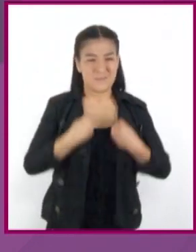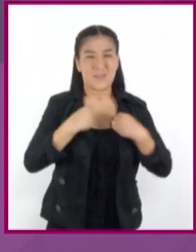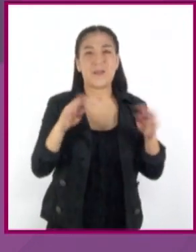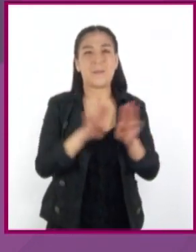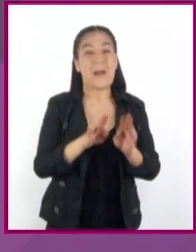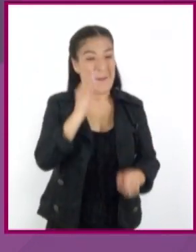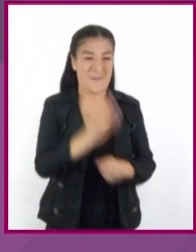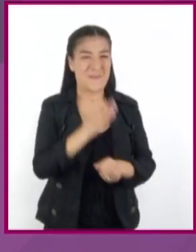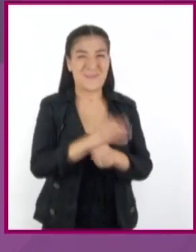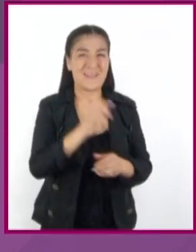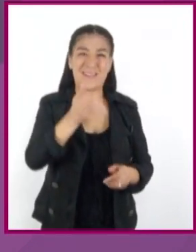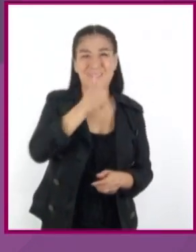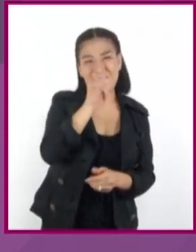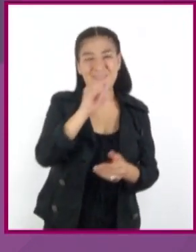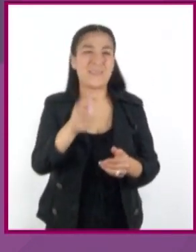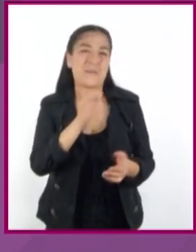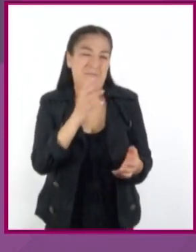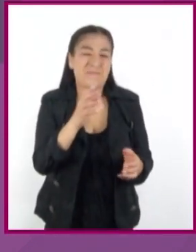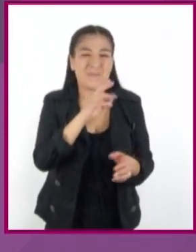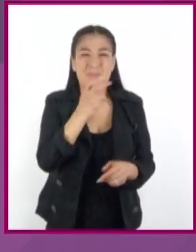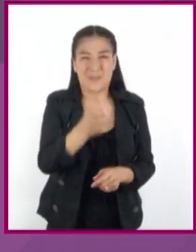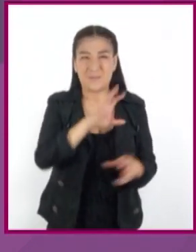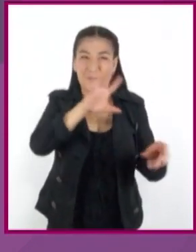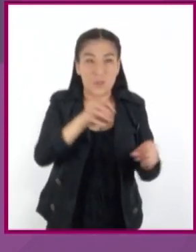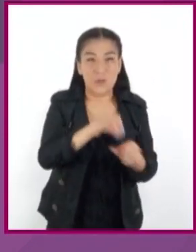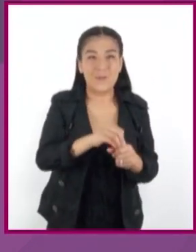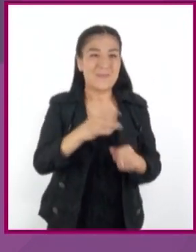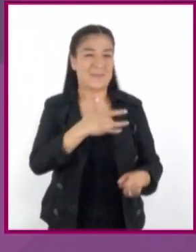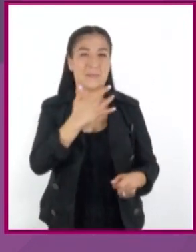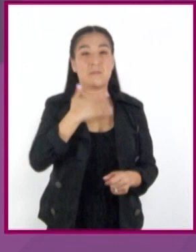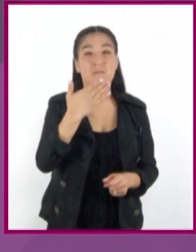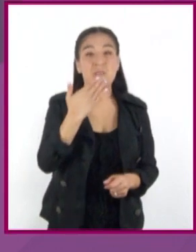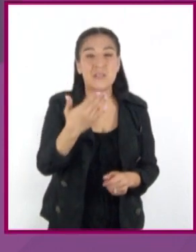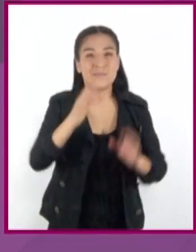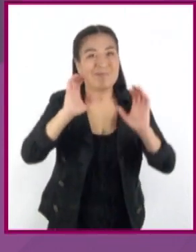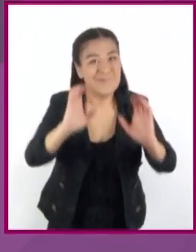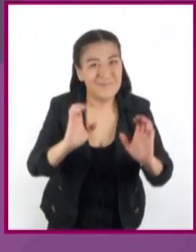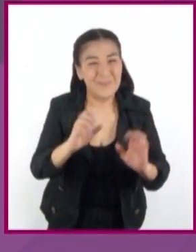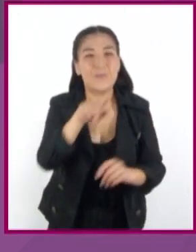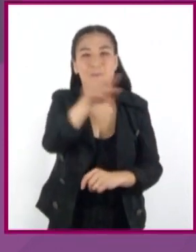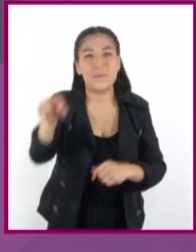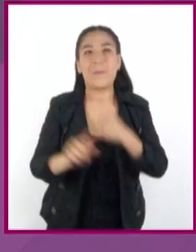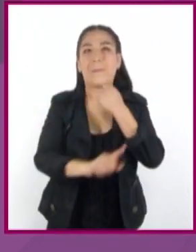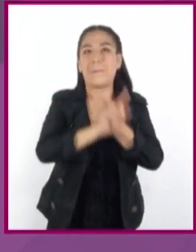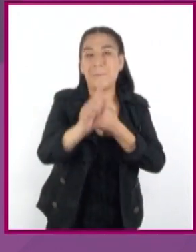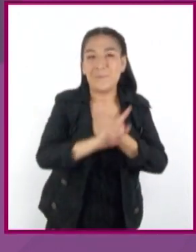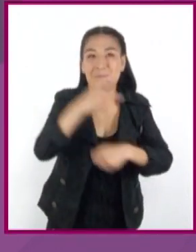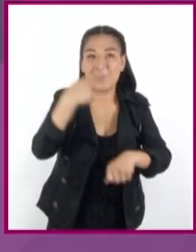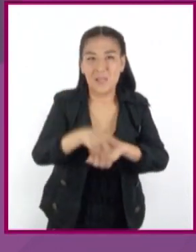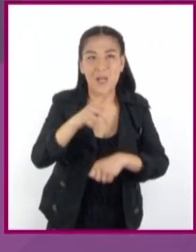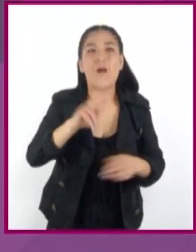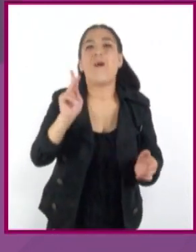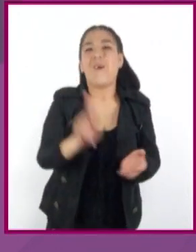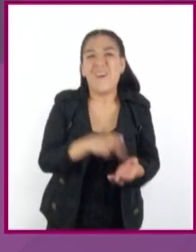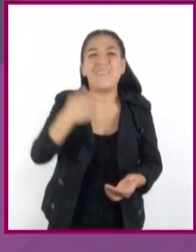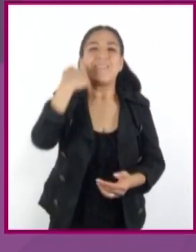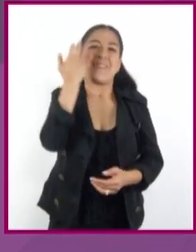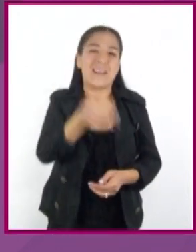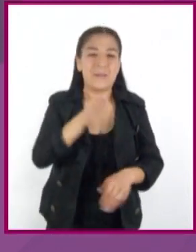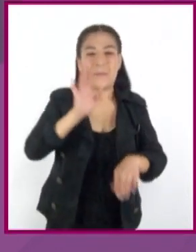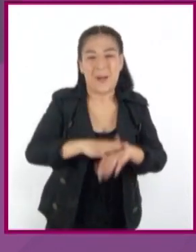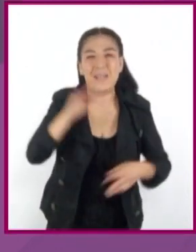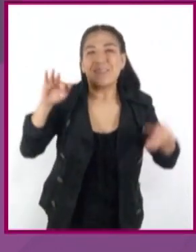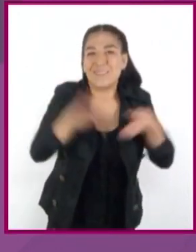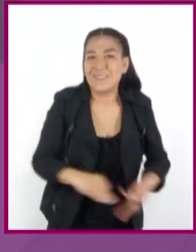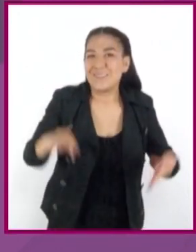sientas bien en el momento de su consumo. ¡Pero cuidado! ¡Estás ante un gran riesgo! Pues podrías querer repetir la experiencia una